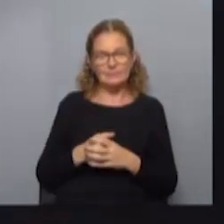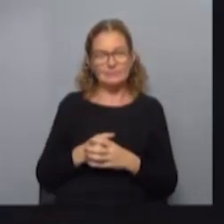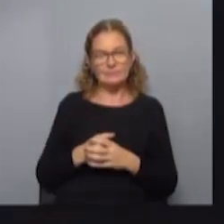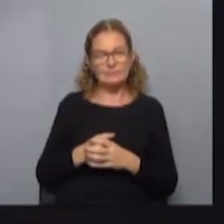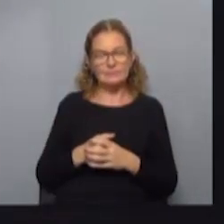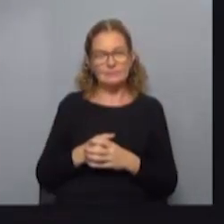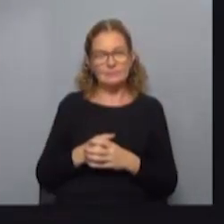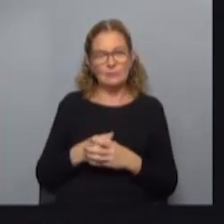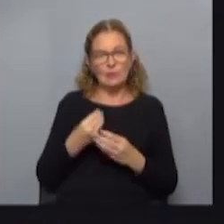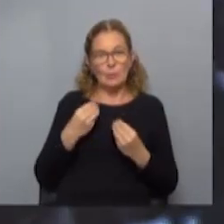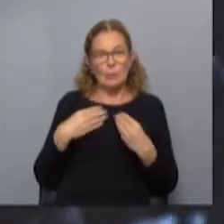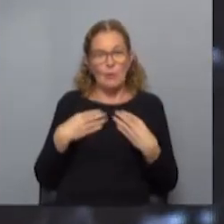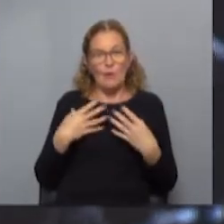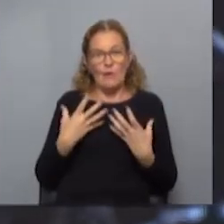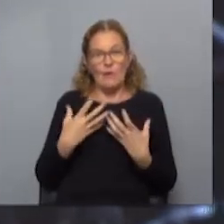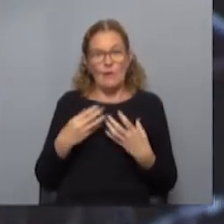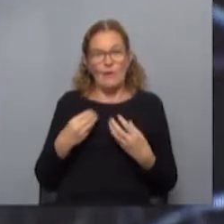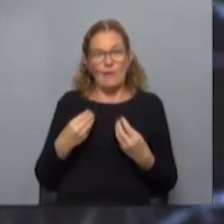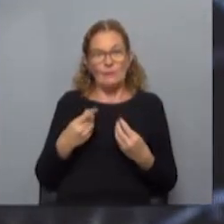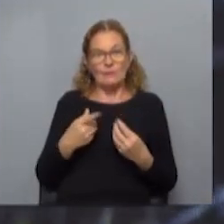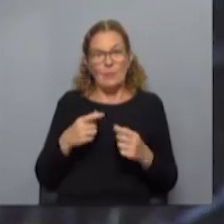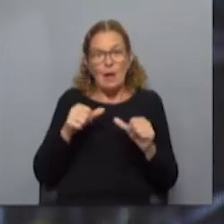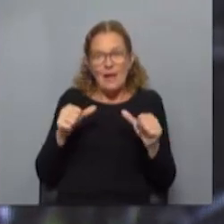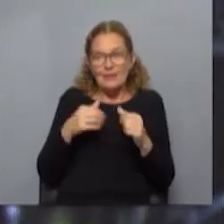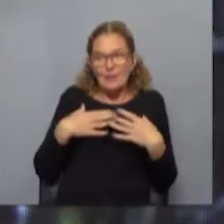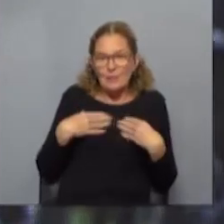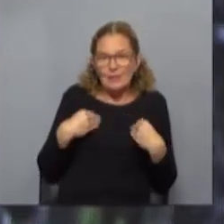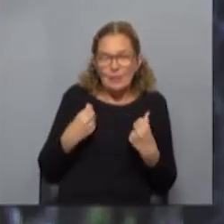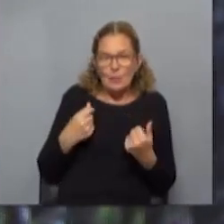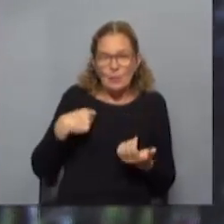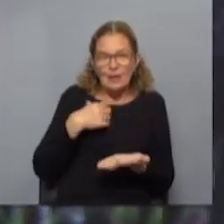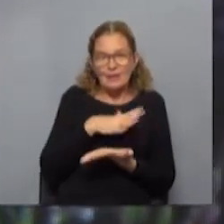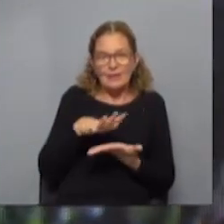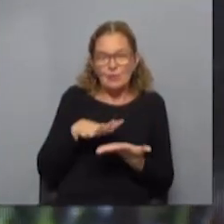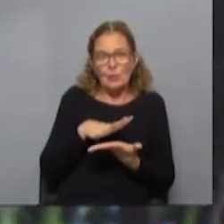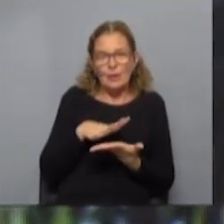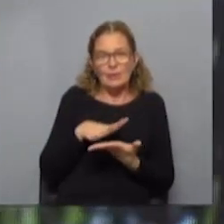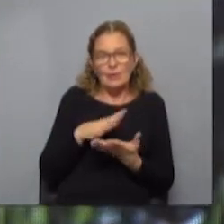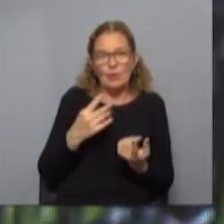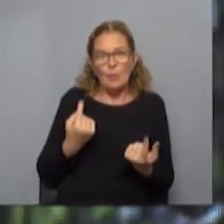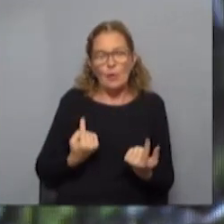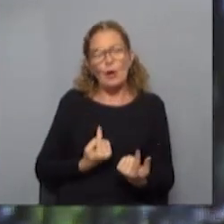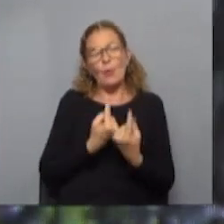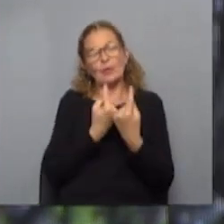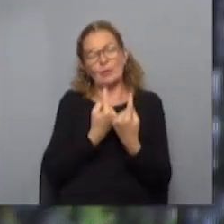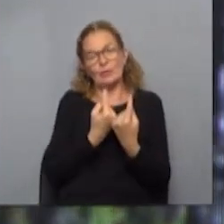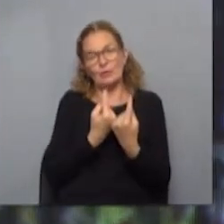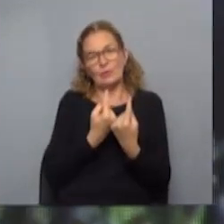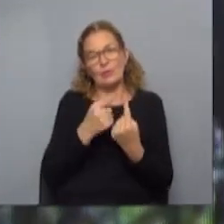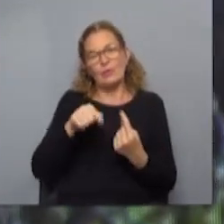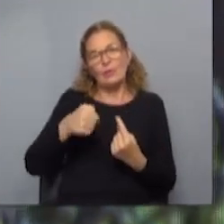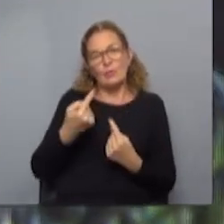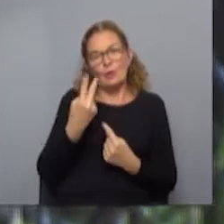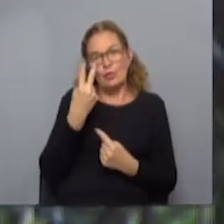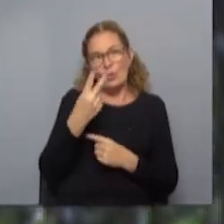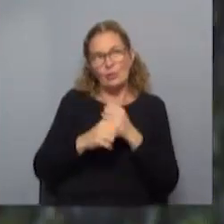¿Cómo lo estamos viviendo? Lo estamos viviendo como una situación, un momento de reencuentros. Después de